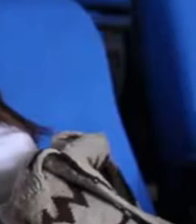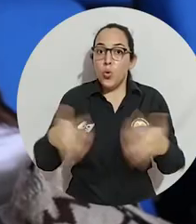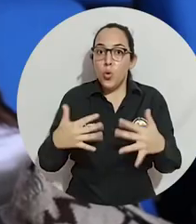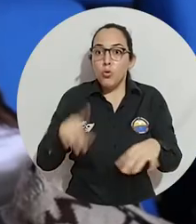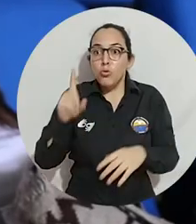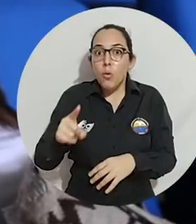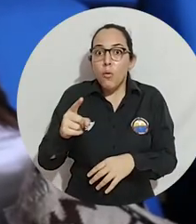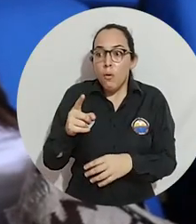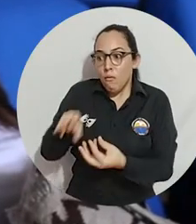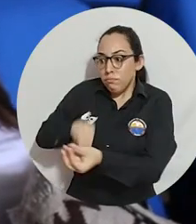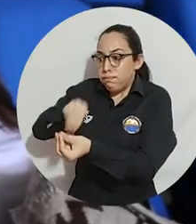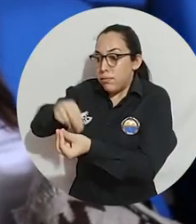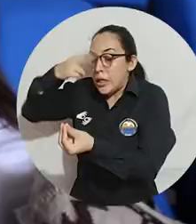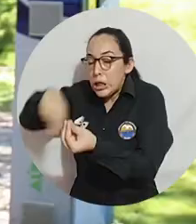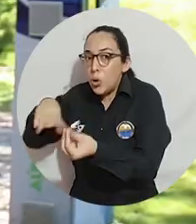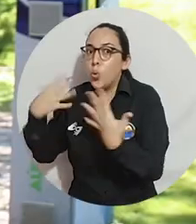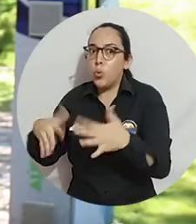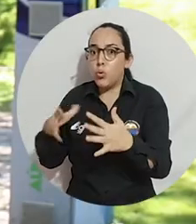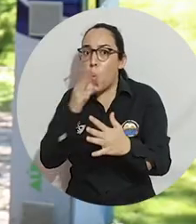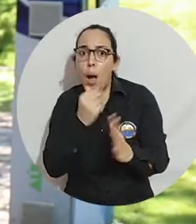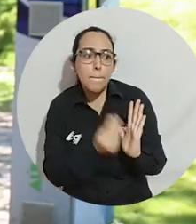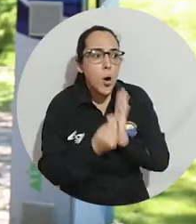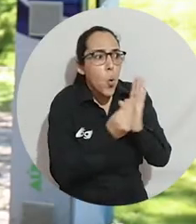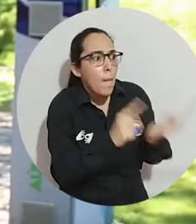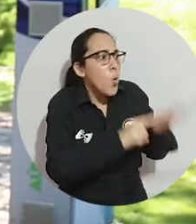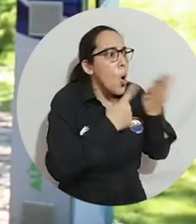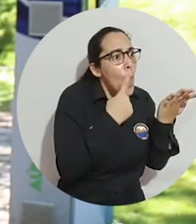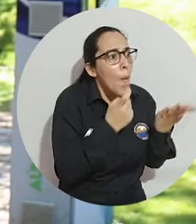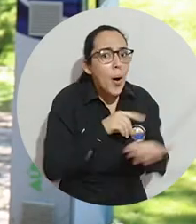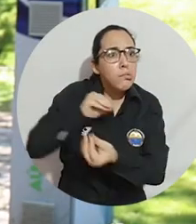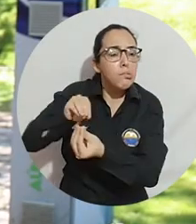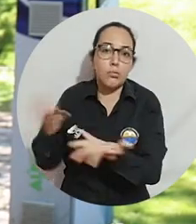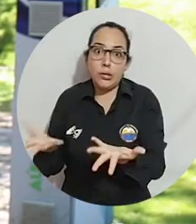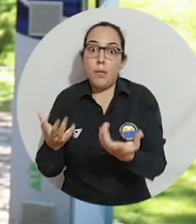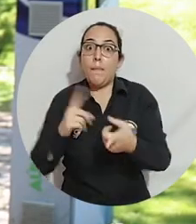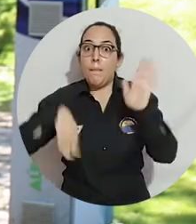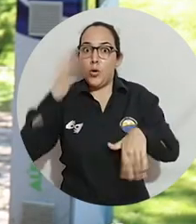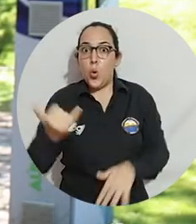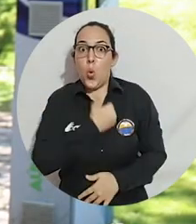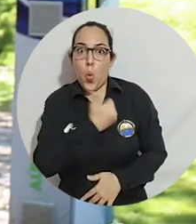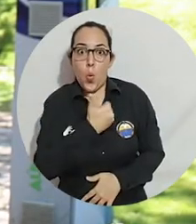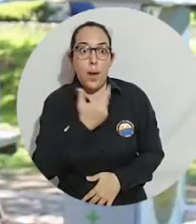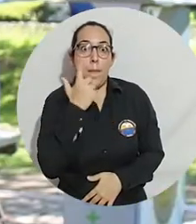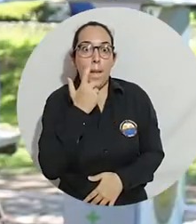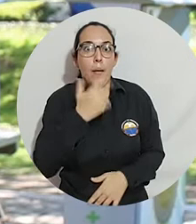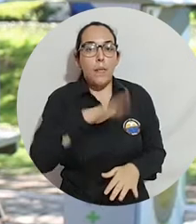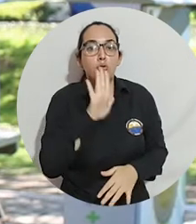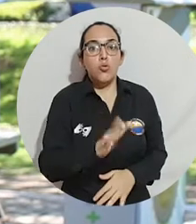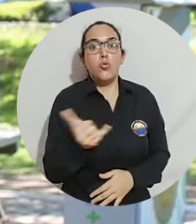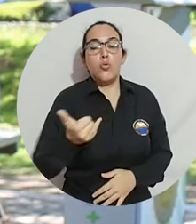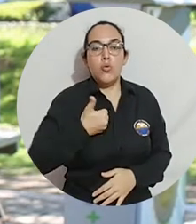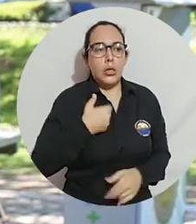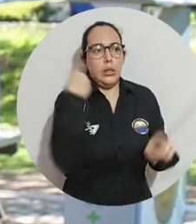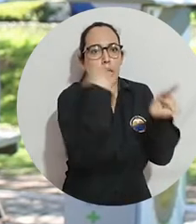La crianza es un proceso que se aprende en el que hacer, que no hay un manual para ser papás y que cuando se tienen adolescentes en la universidad, los papás